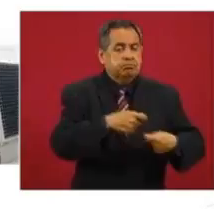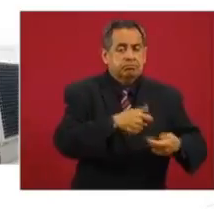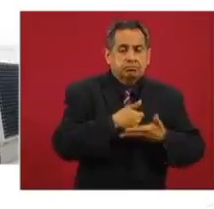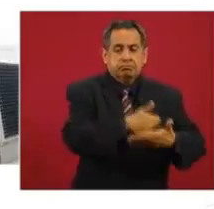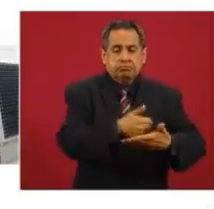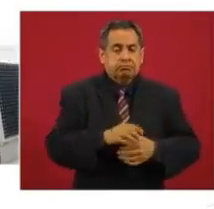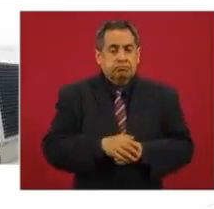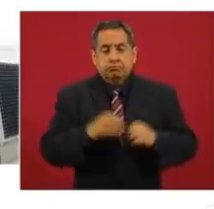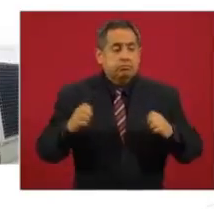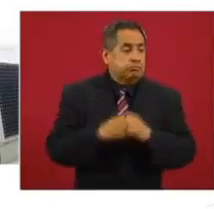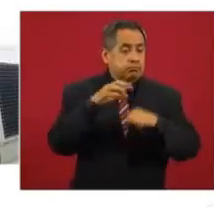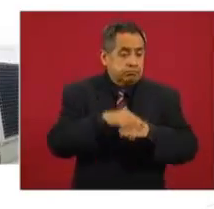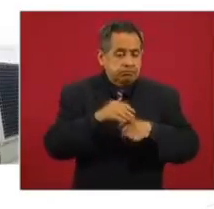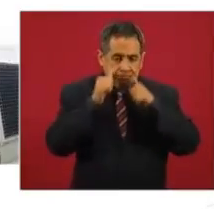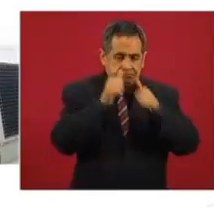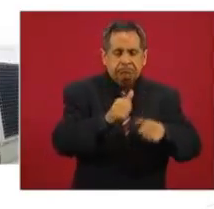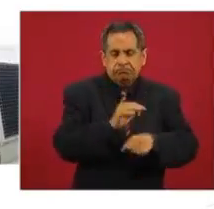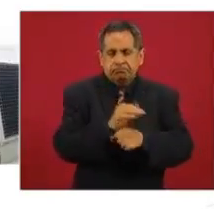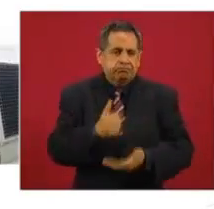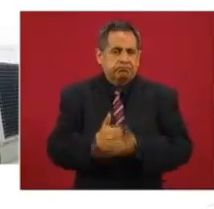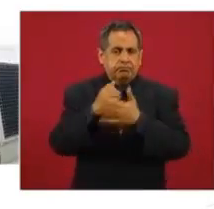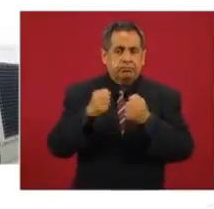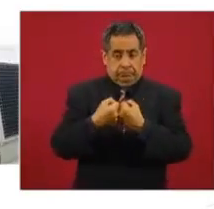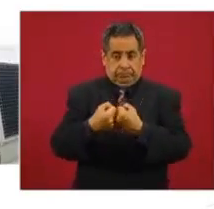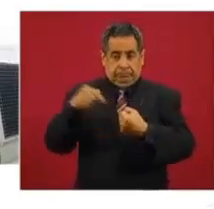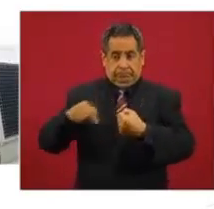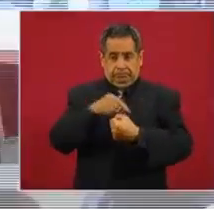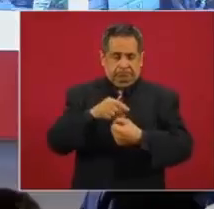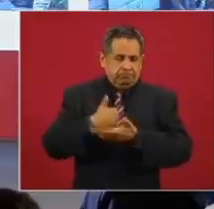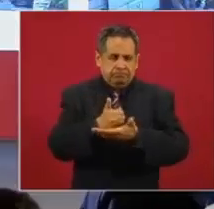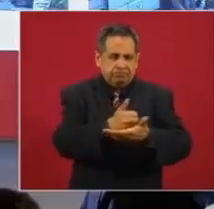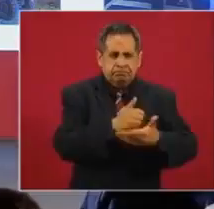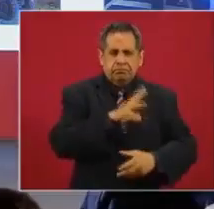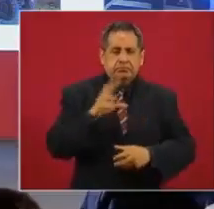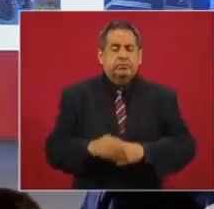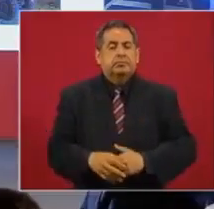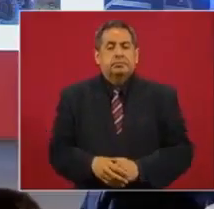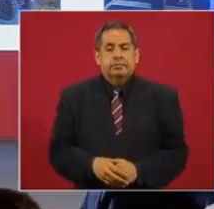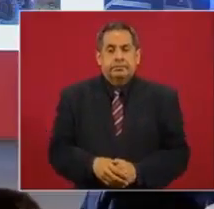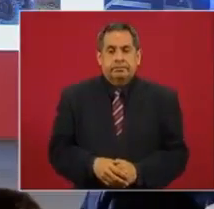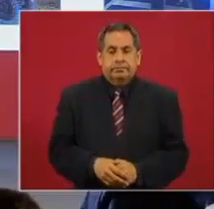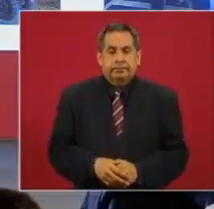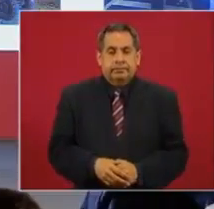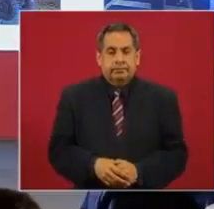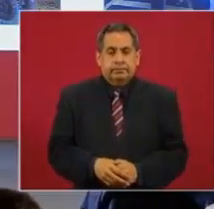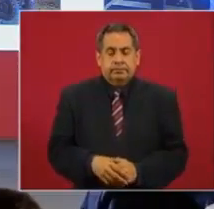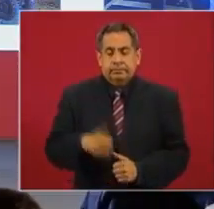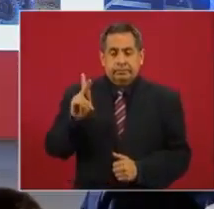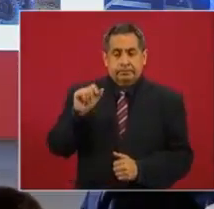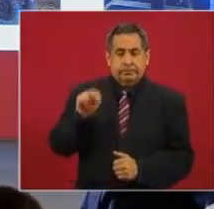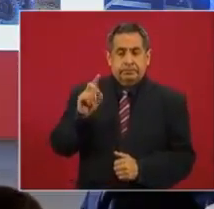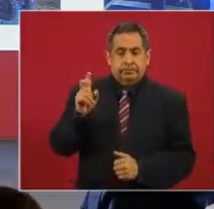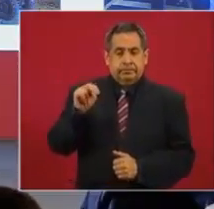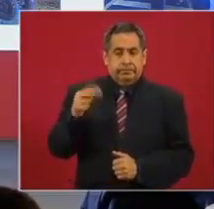atención médica de urgencia y el control fronterizo, fluvial y marítimo. Adelante, por favor. En el plan DN-III,